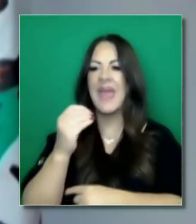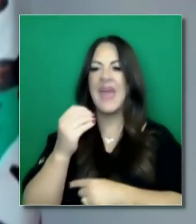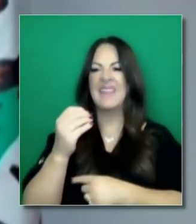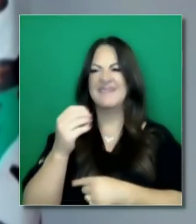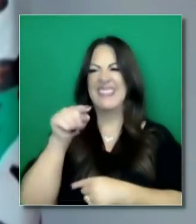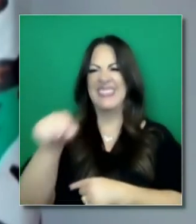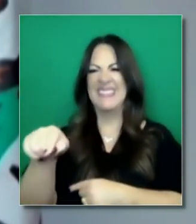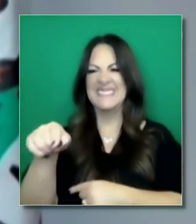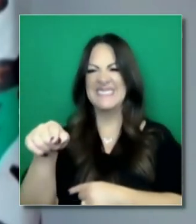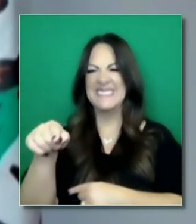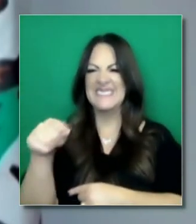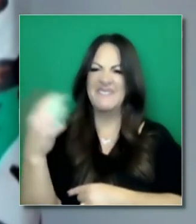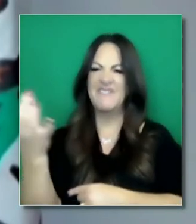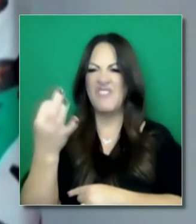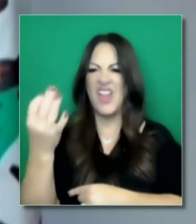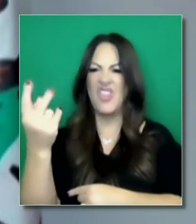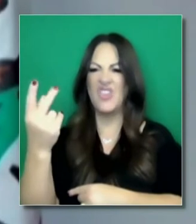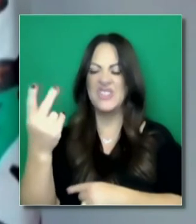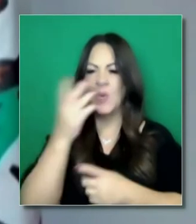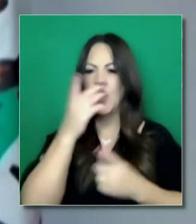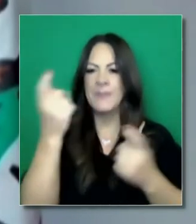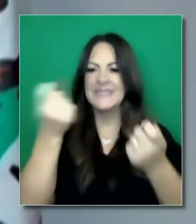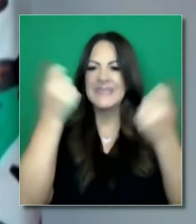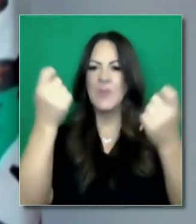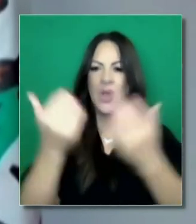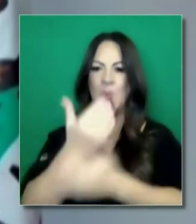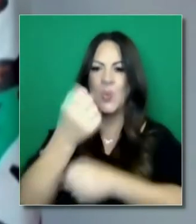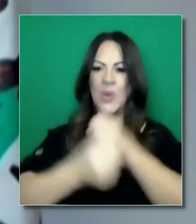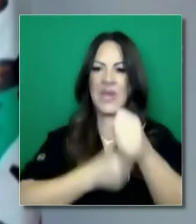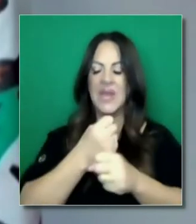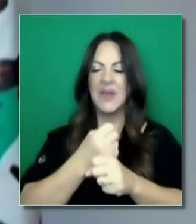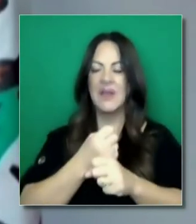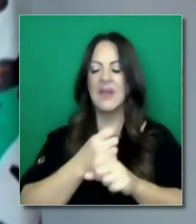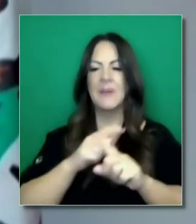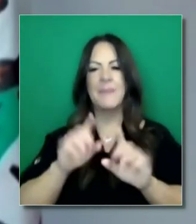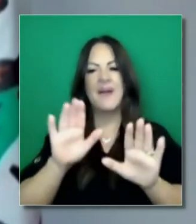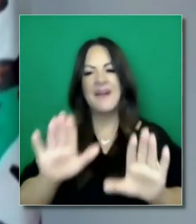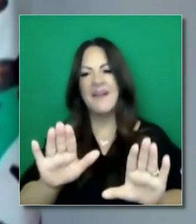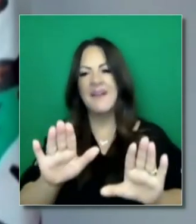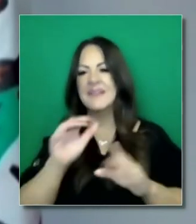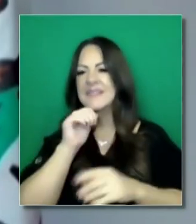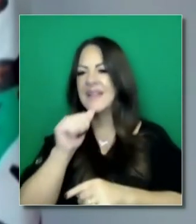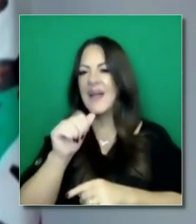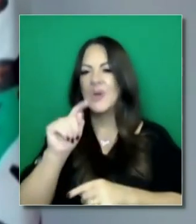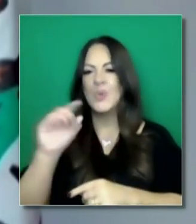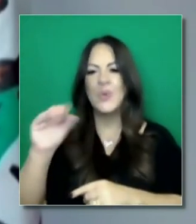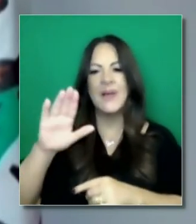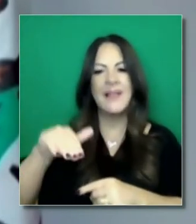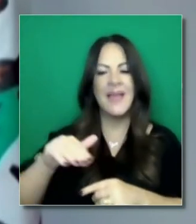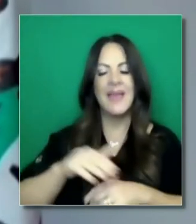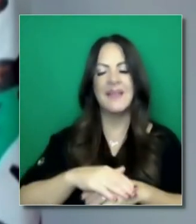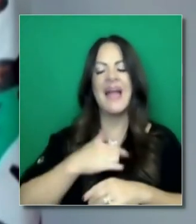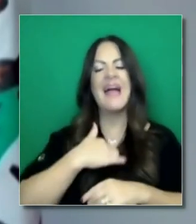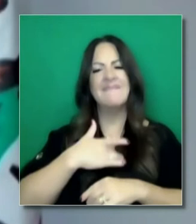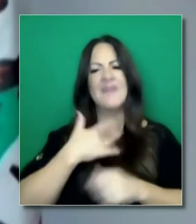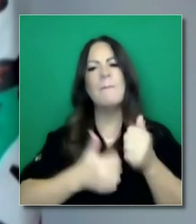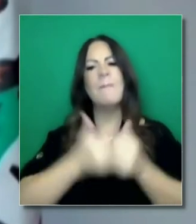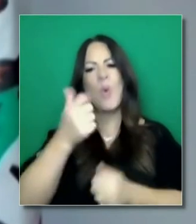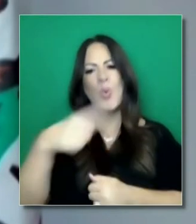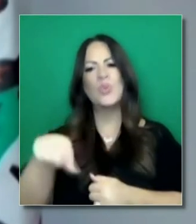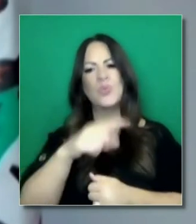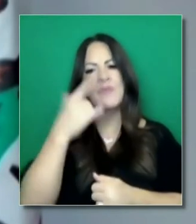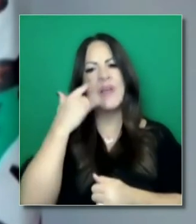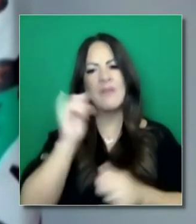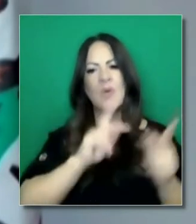Año Nuevo. No es demasiado tarde para cambiar los planes. Los californianos han prestado atención.